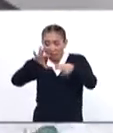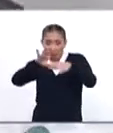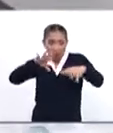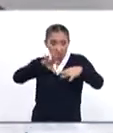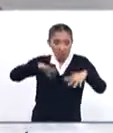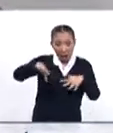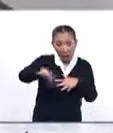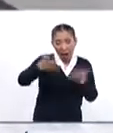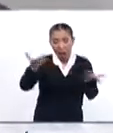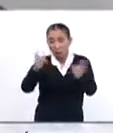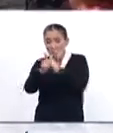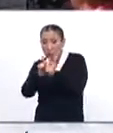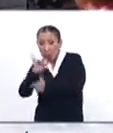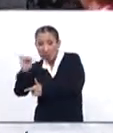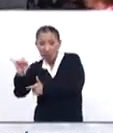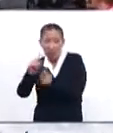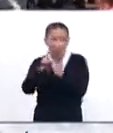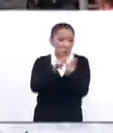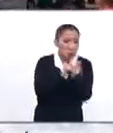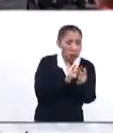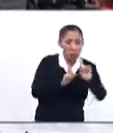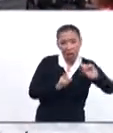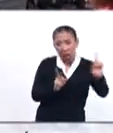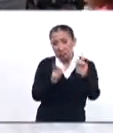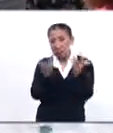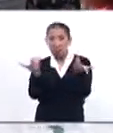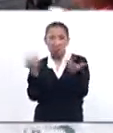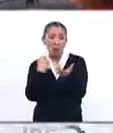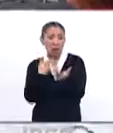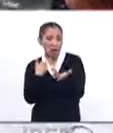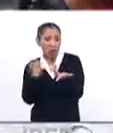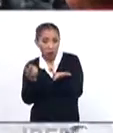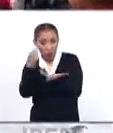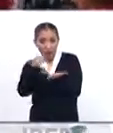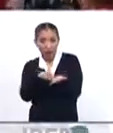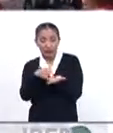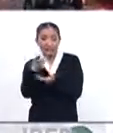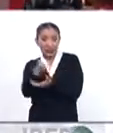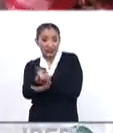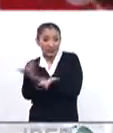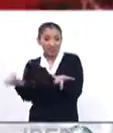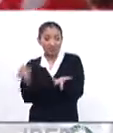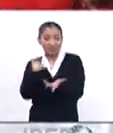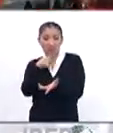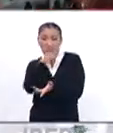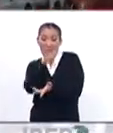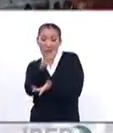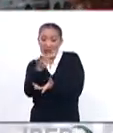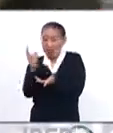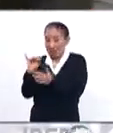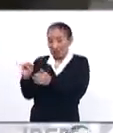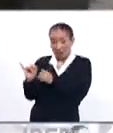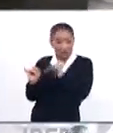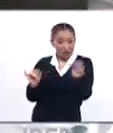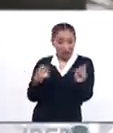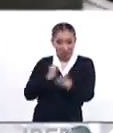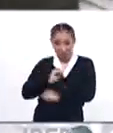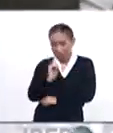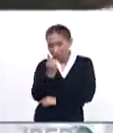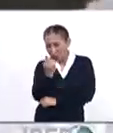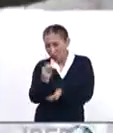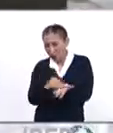entre derechas e izquierdas y es que podemos seguir considerando este tipo de terminologías en pleno siglo